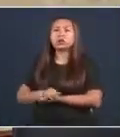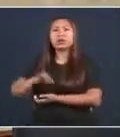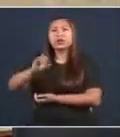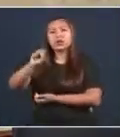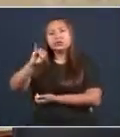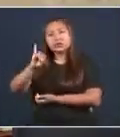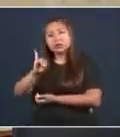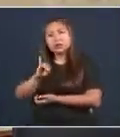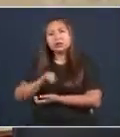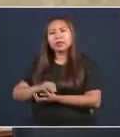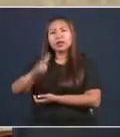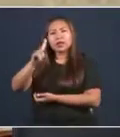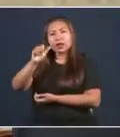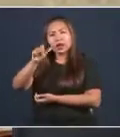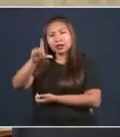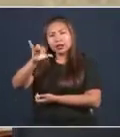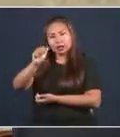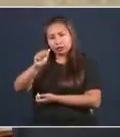Dalia.